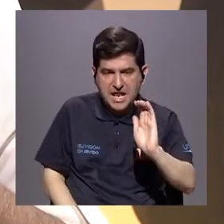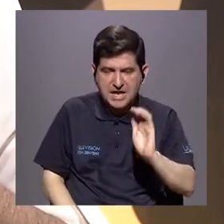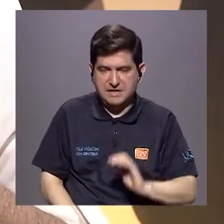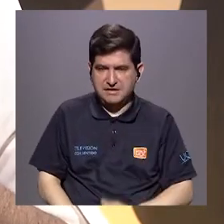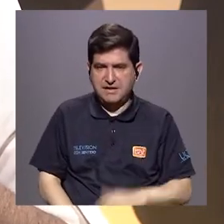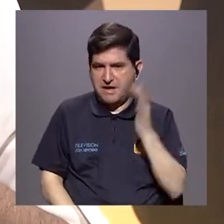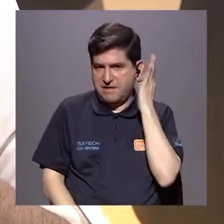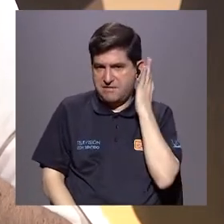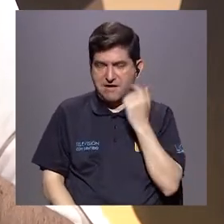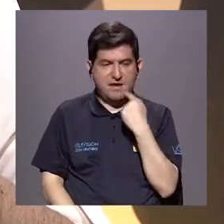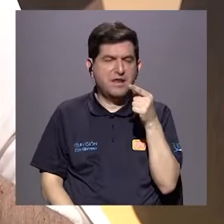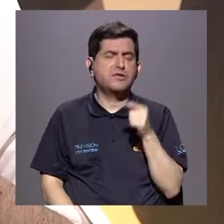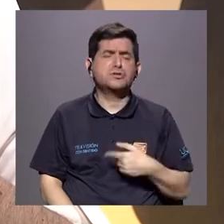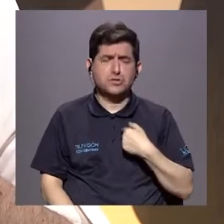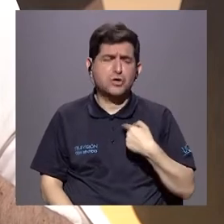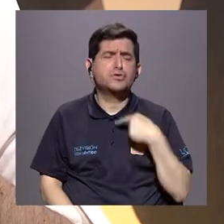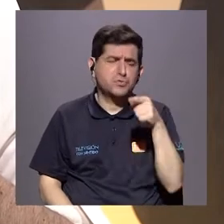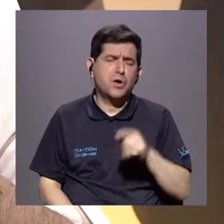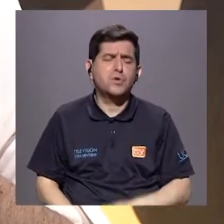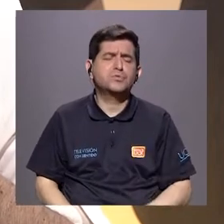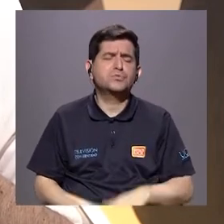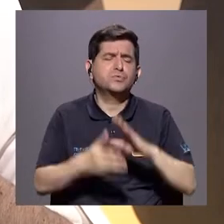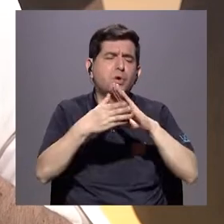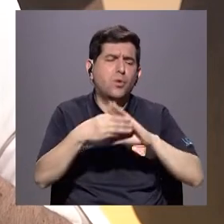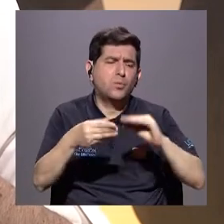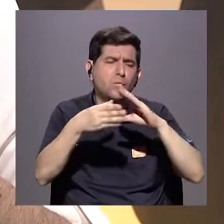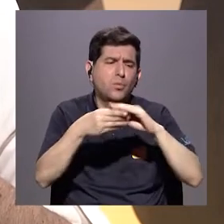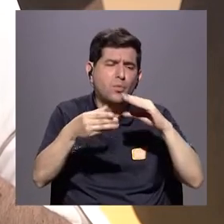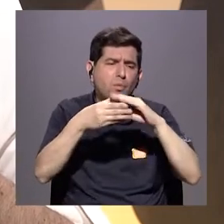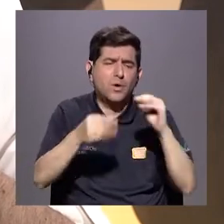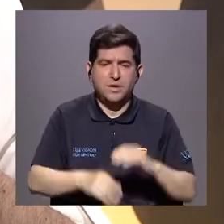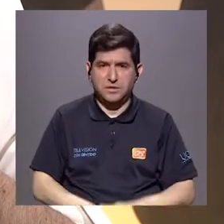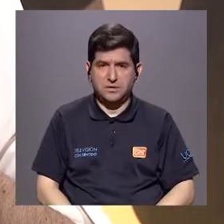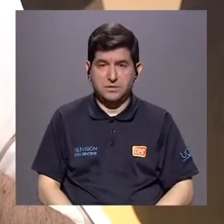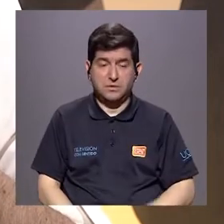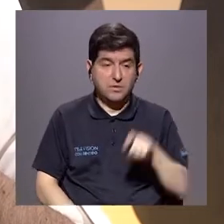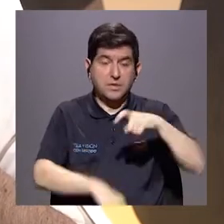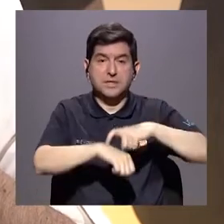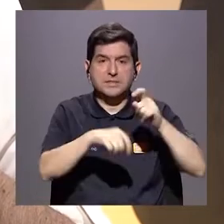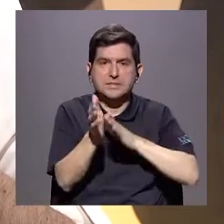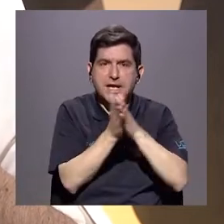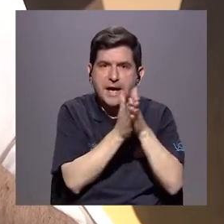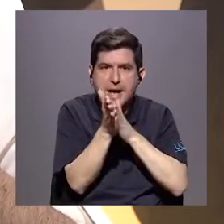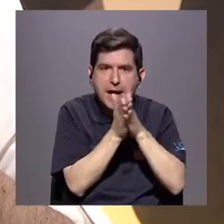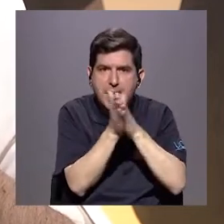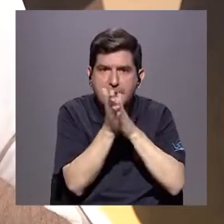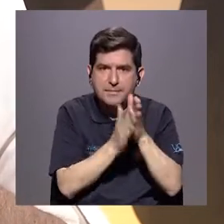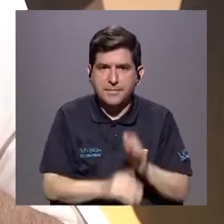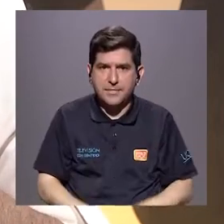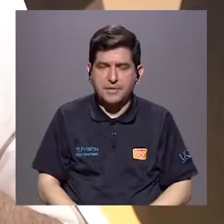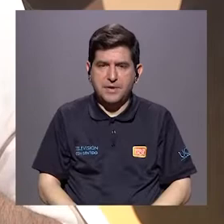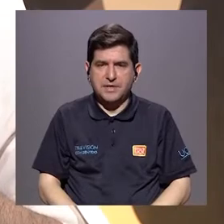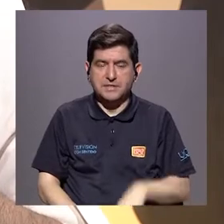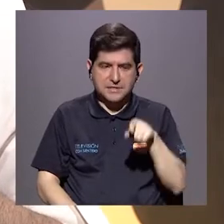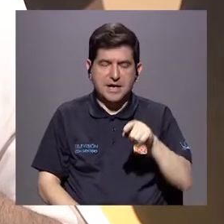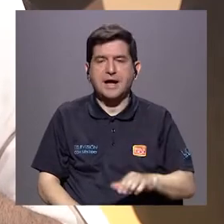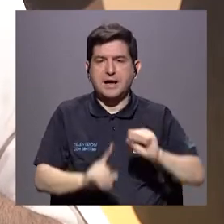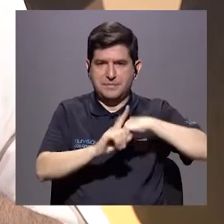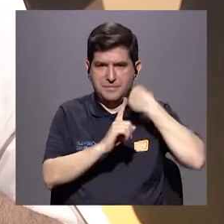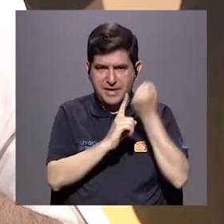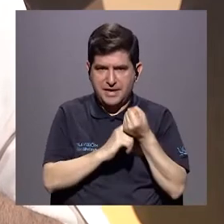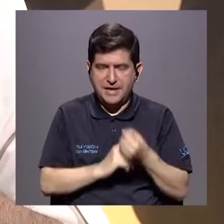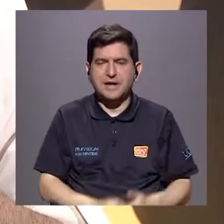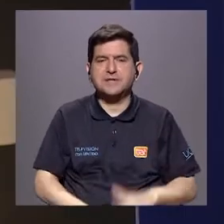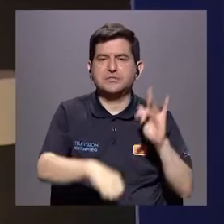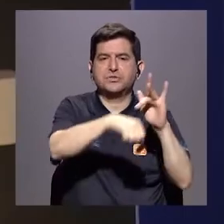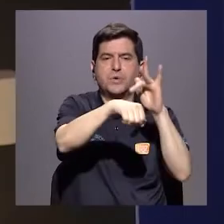y dice que la va a dormir y que le va a contar un cuento y entonces ahí aprovecha para... En una de estas situaciones. Sí,